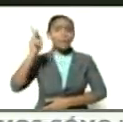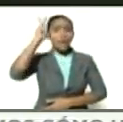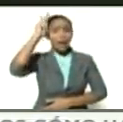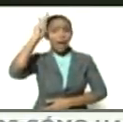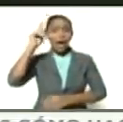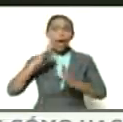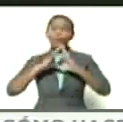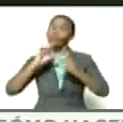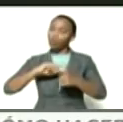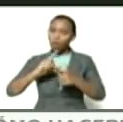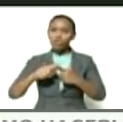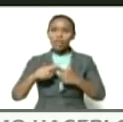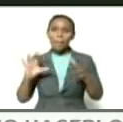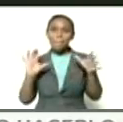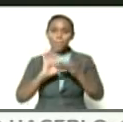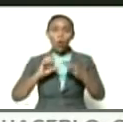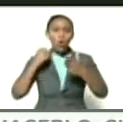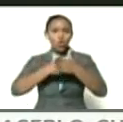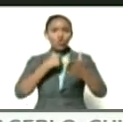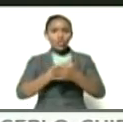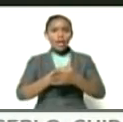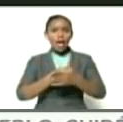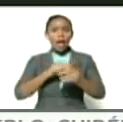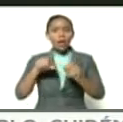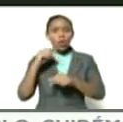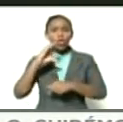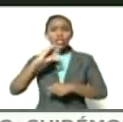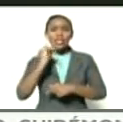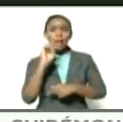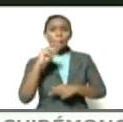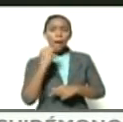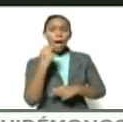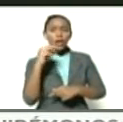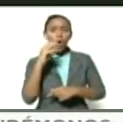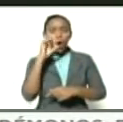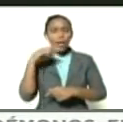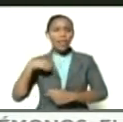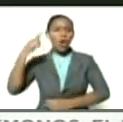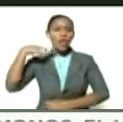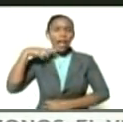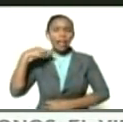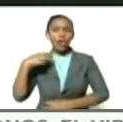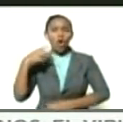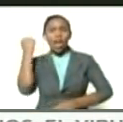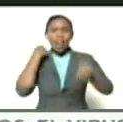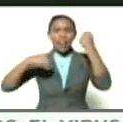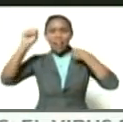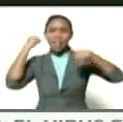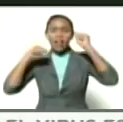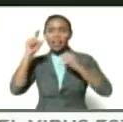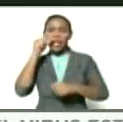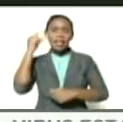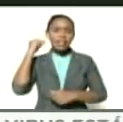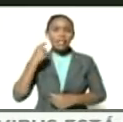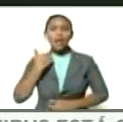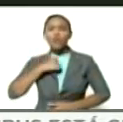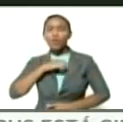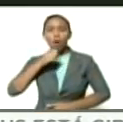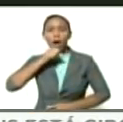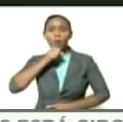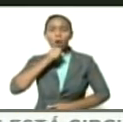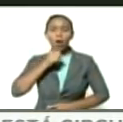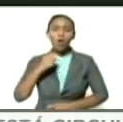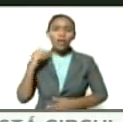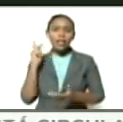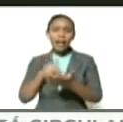entonces se unió la lucha de los cimarrones de los negros y las negras rebeldes de nuestros abuelos que llegaron de la